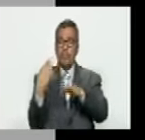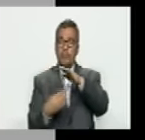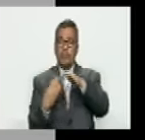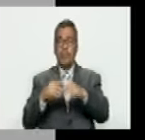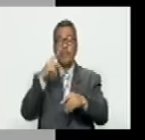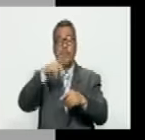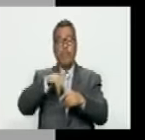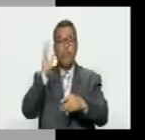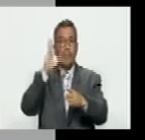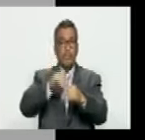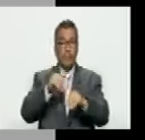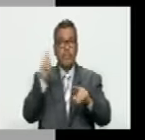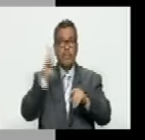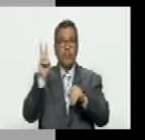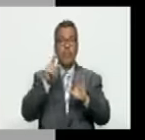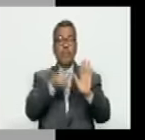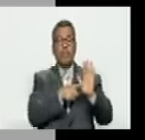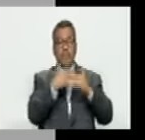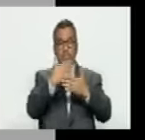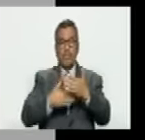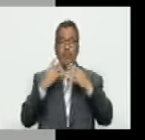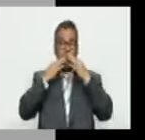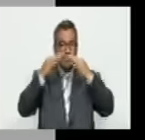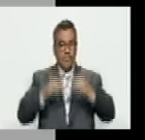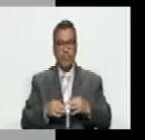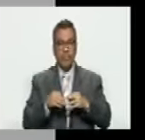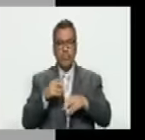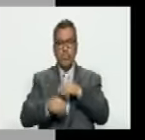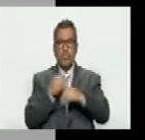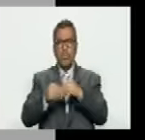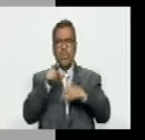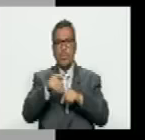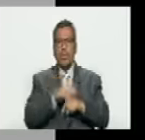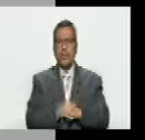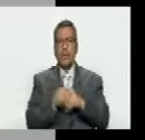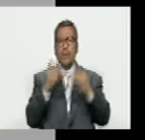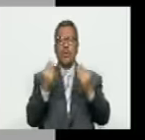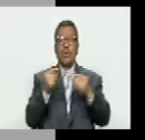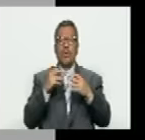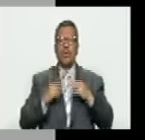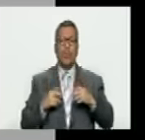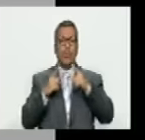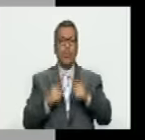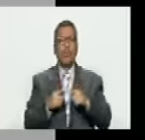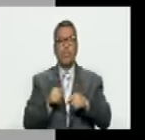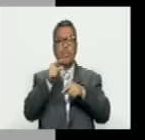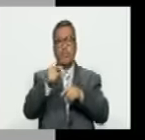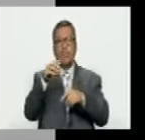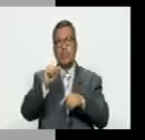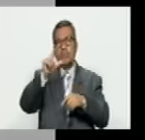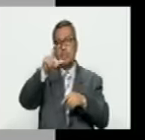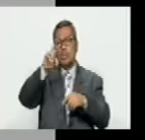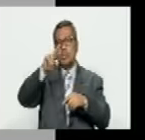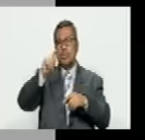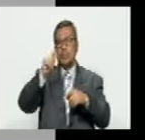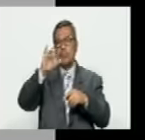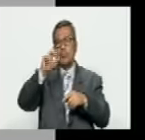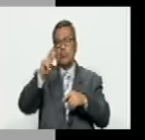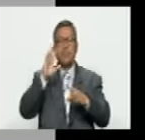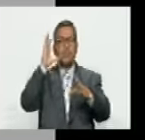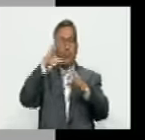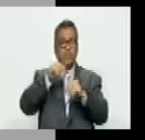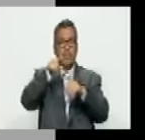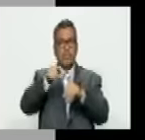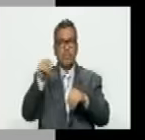resultados por Venezuela y ahí encontrarás el acta verdadero bueno hicimos eso y en muchos casos lo que está en alta vista no está en resultados